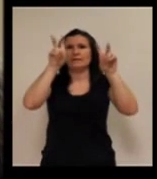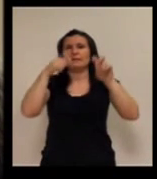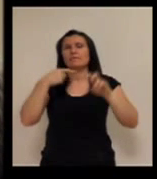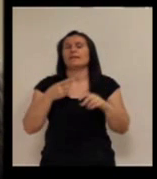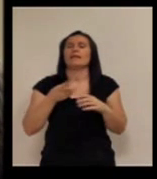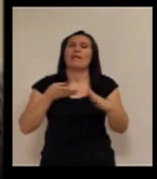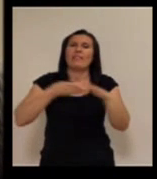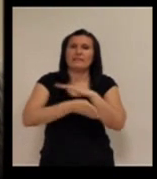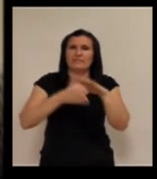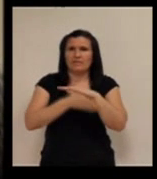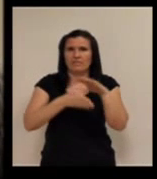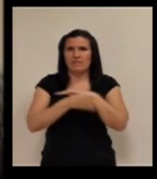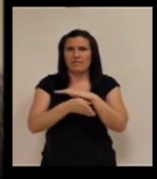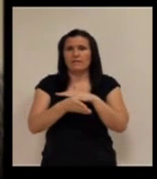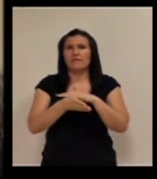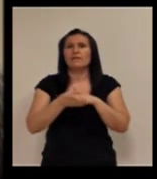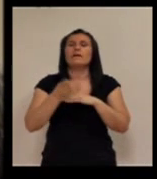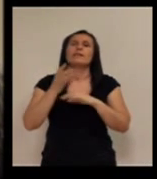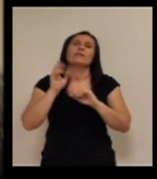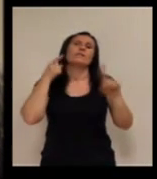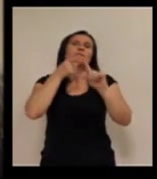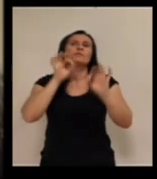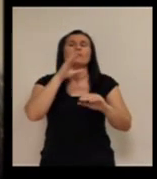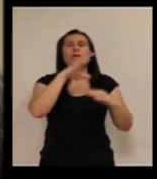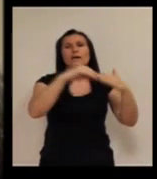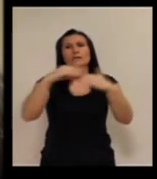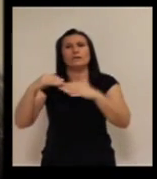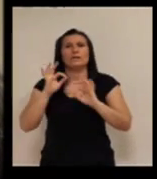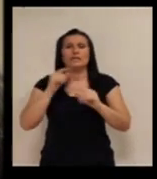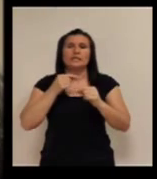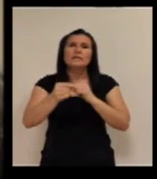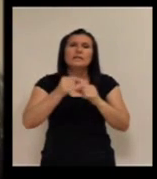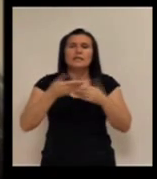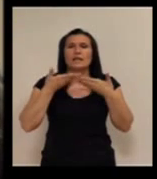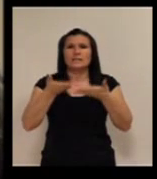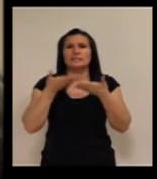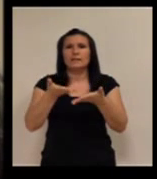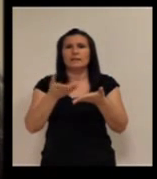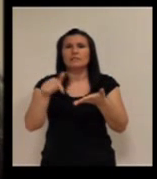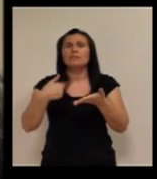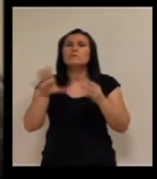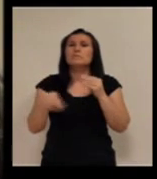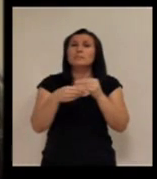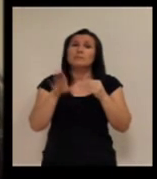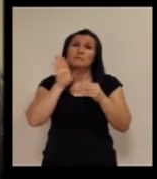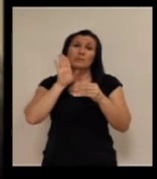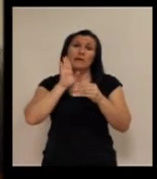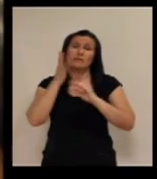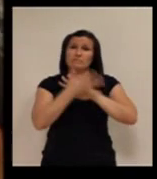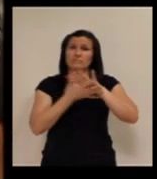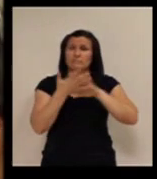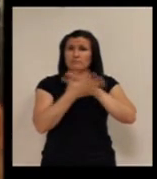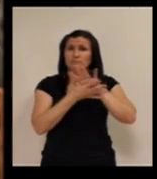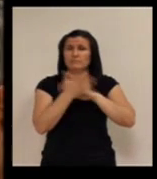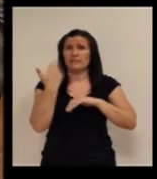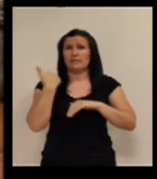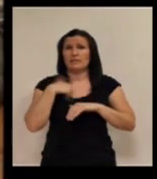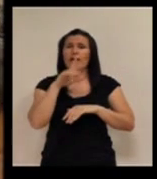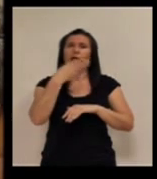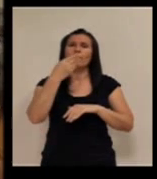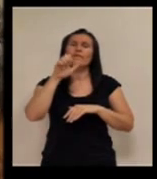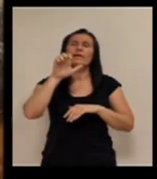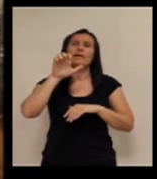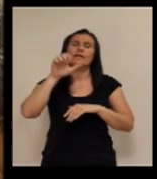accesibilidad para los usuarios de la teleasistencia. Y bueno, complementando un poco lo que ya ha anticipado